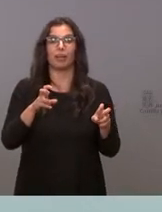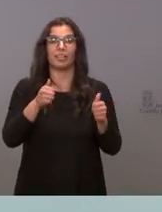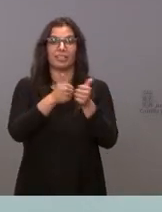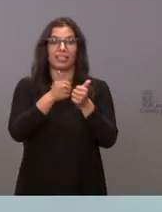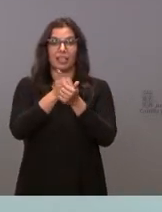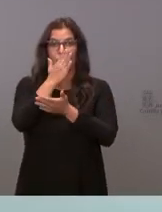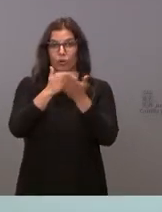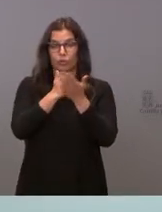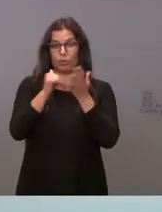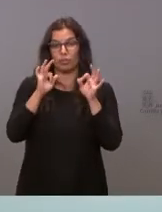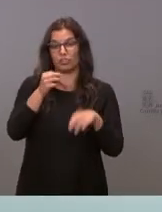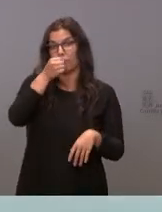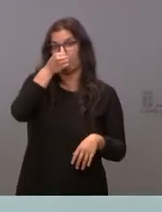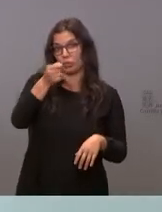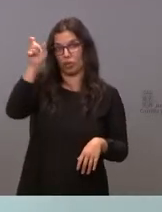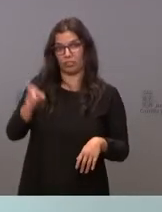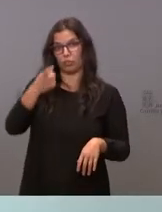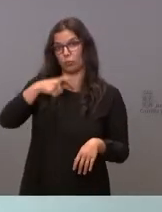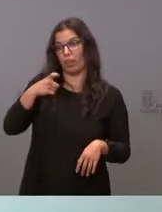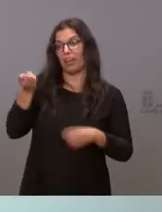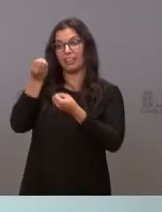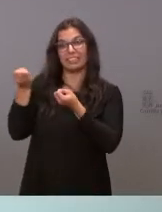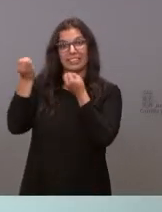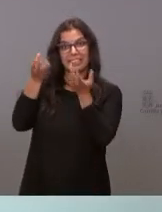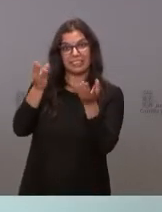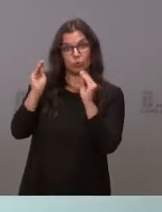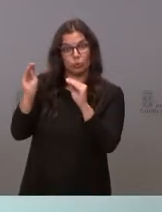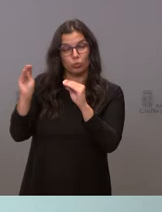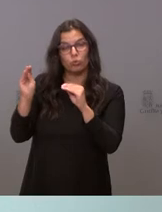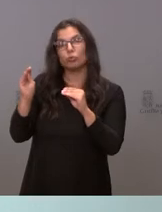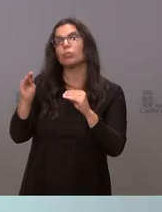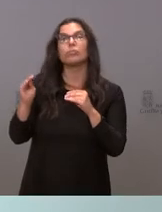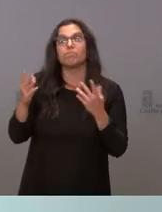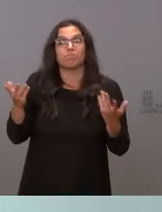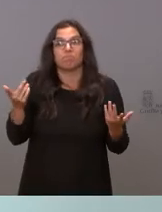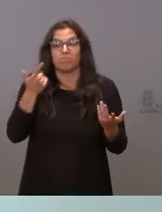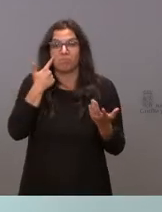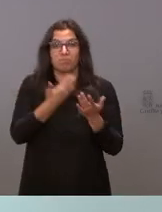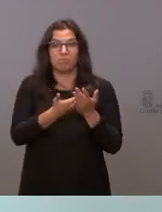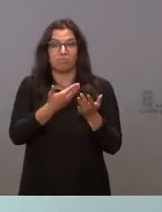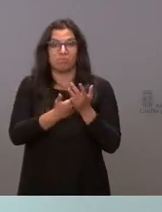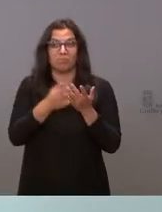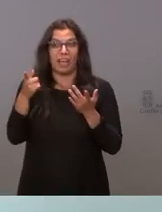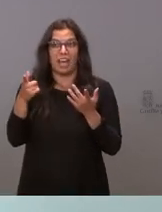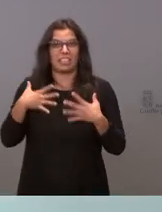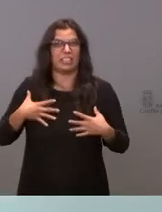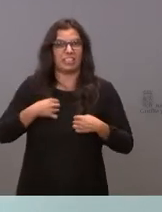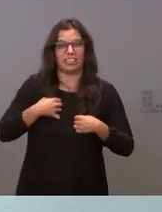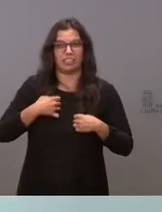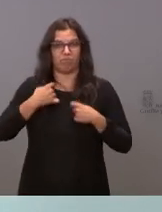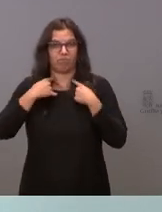Partido Socialista, bueno, yo creo que sus declaraciones ponen de manifiesto su frustración,